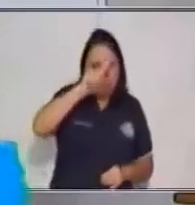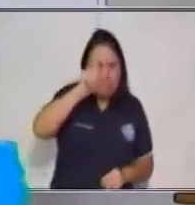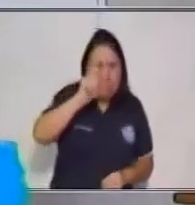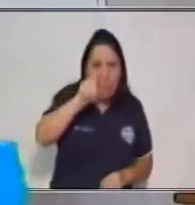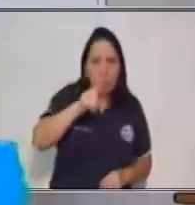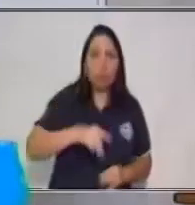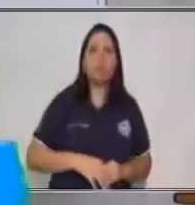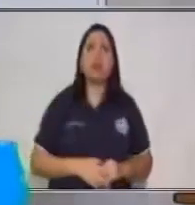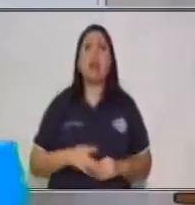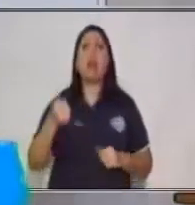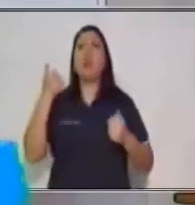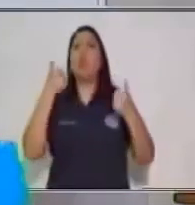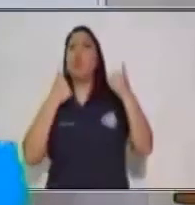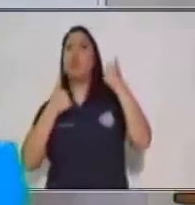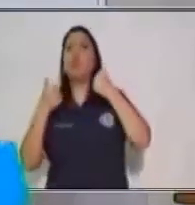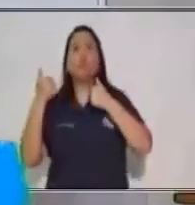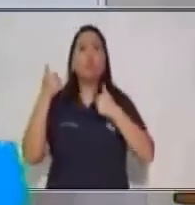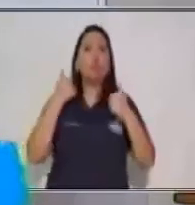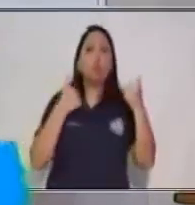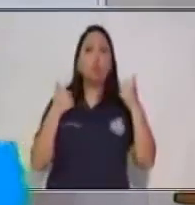¿Qué dudas me quedaron?